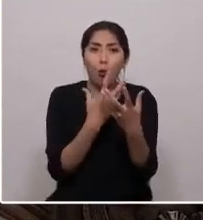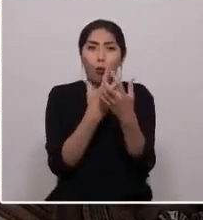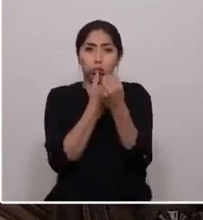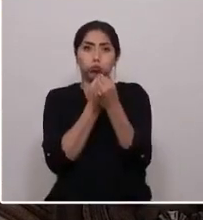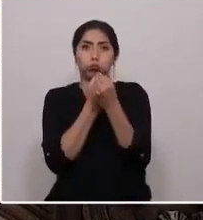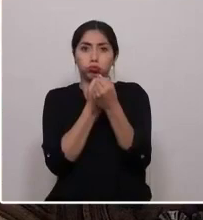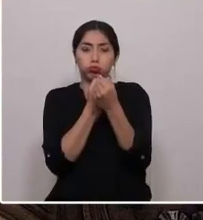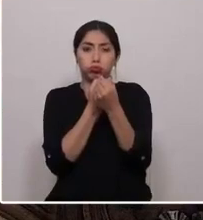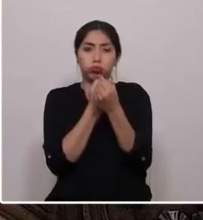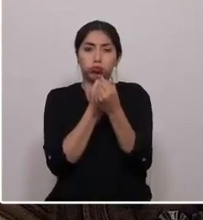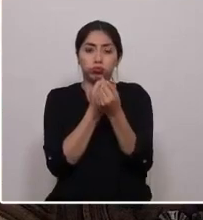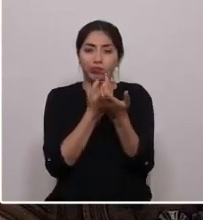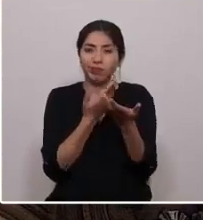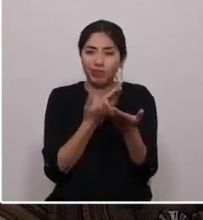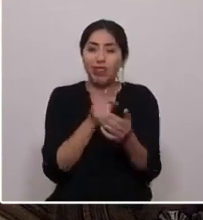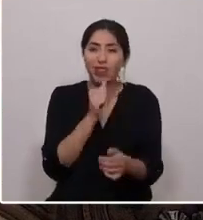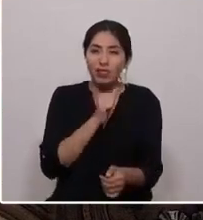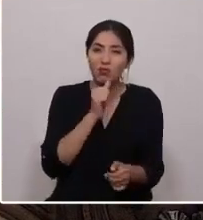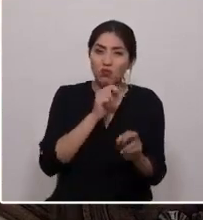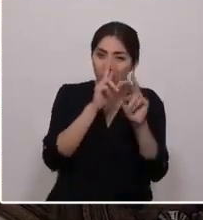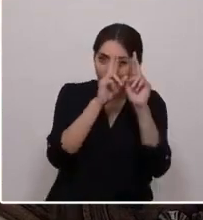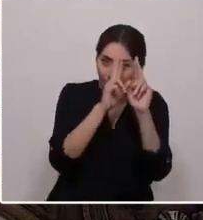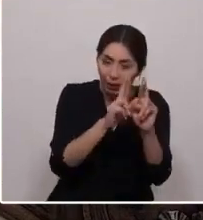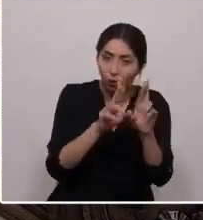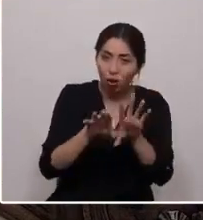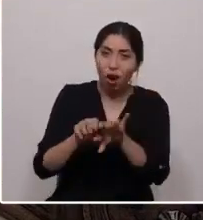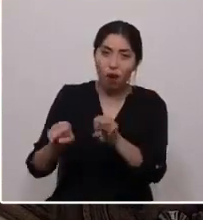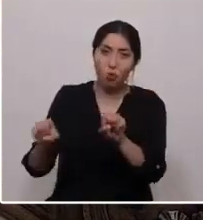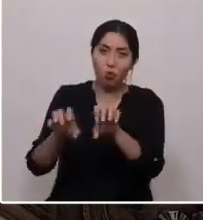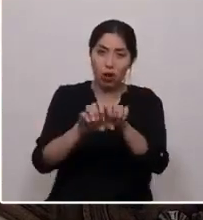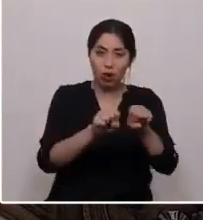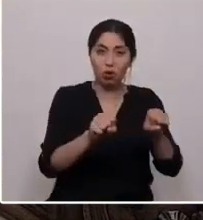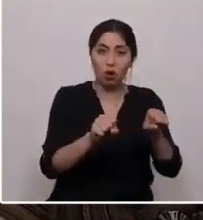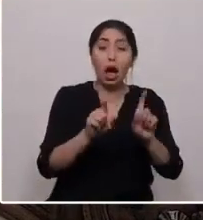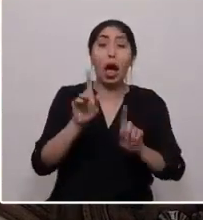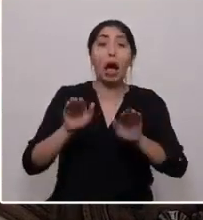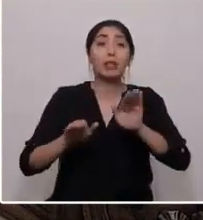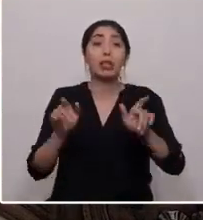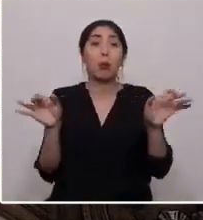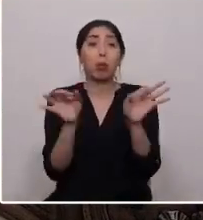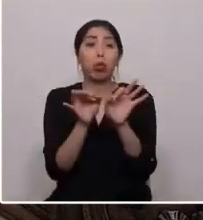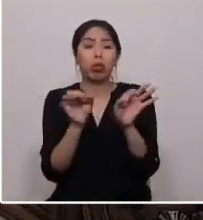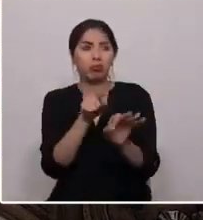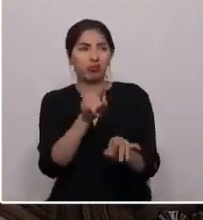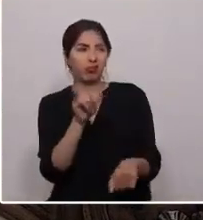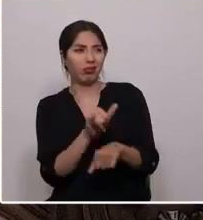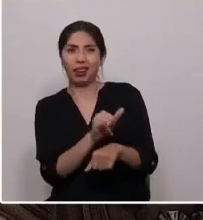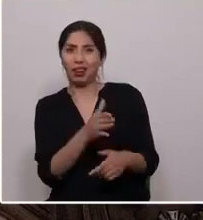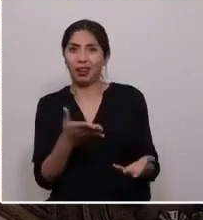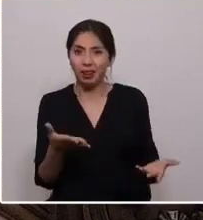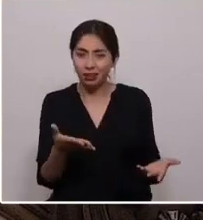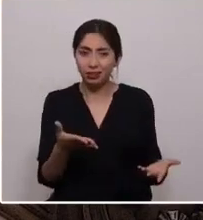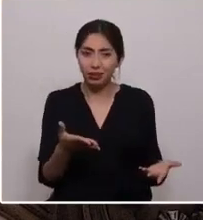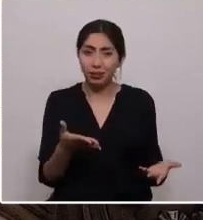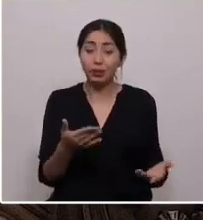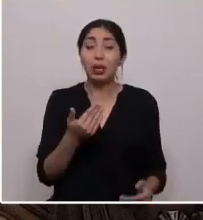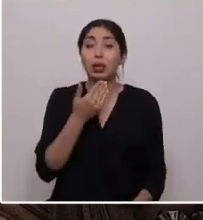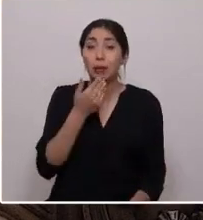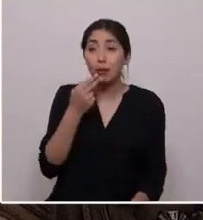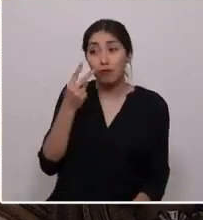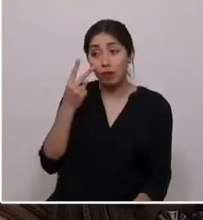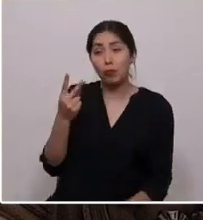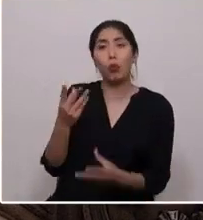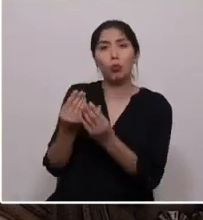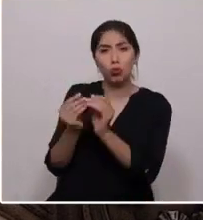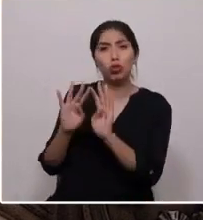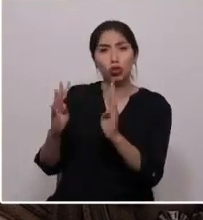el no respeto a acuerdos y argumentos que muchas veces faltaban a la verdad. Pero también vimos a muchos convencionales que se